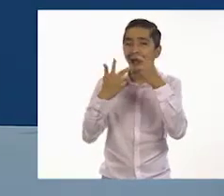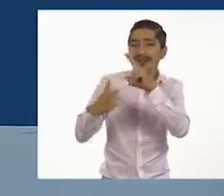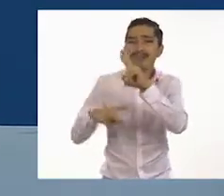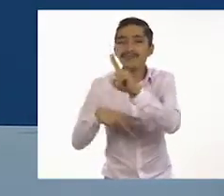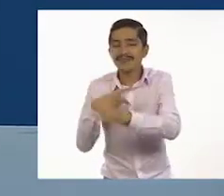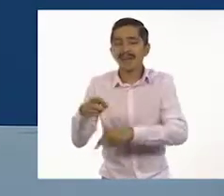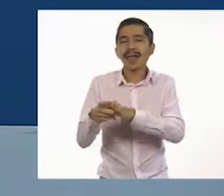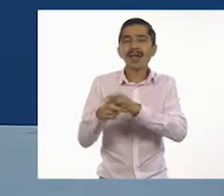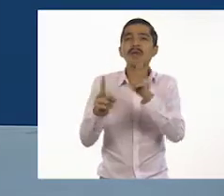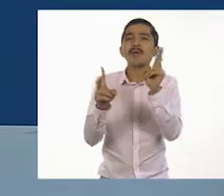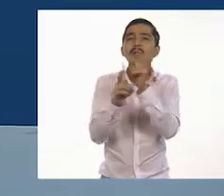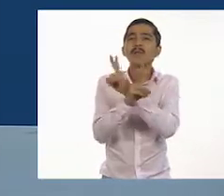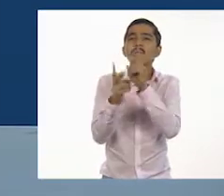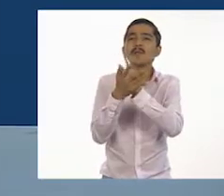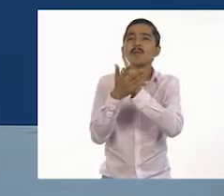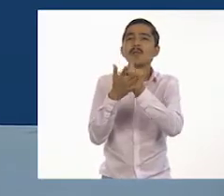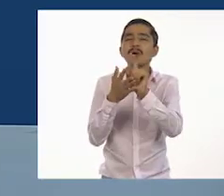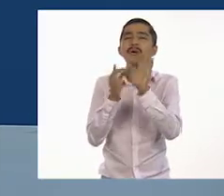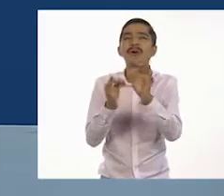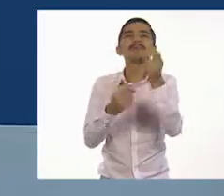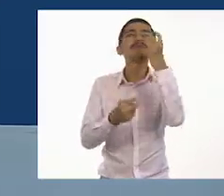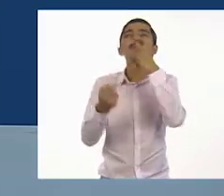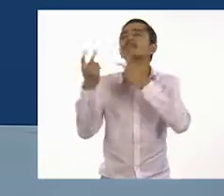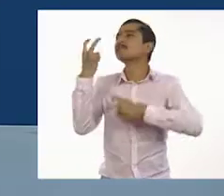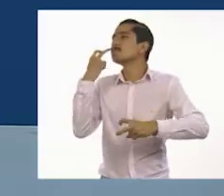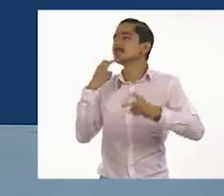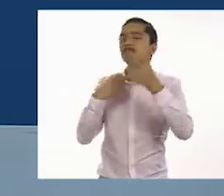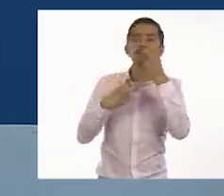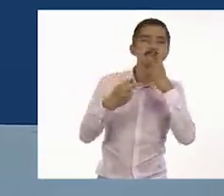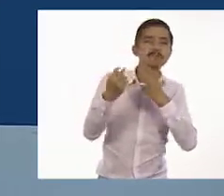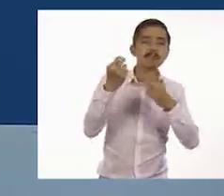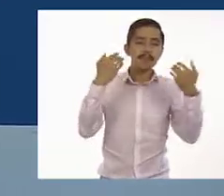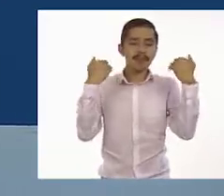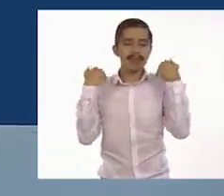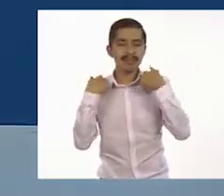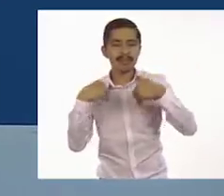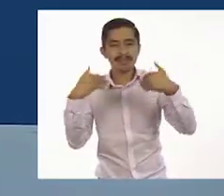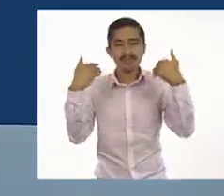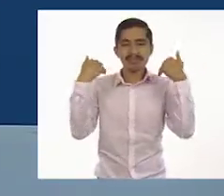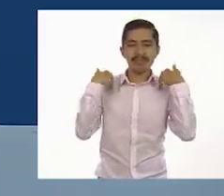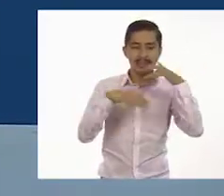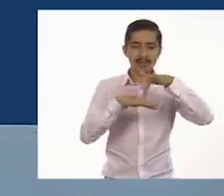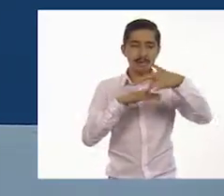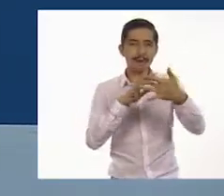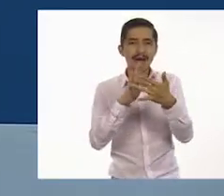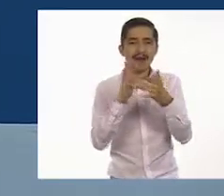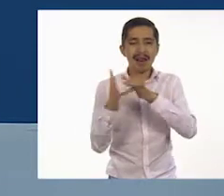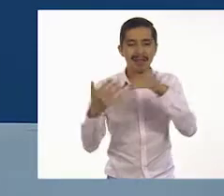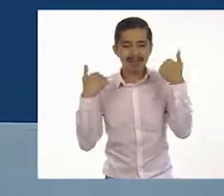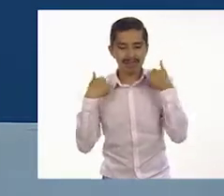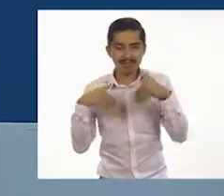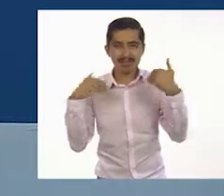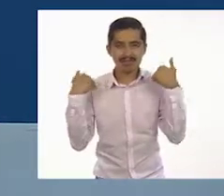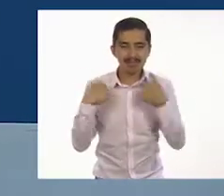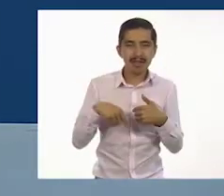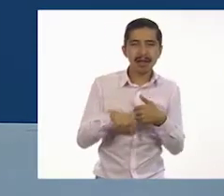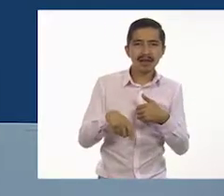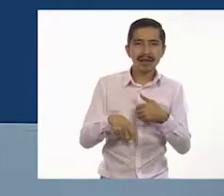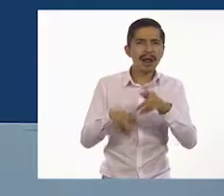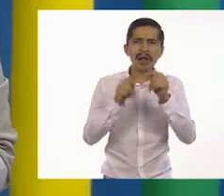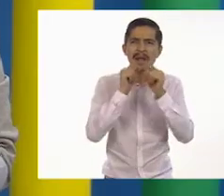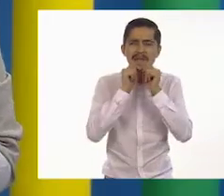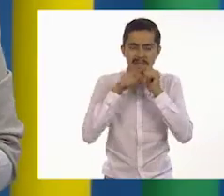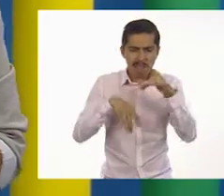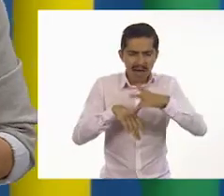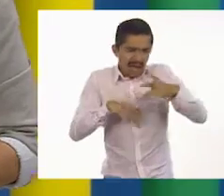respirar aire puro. ¡Ay! Y pasearme por las nopaleras. ¡Ay! Aunque me espine.